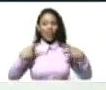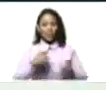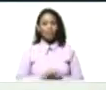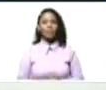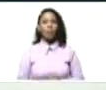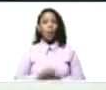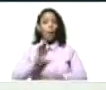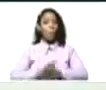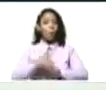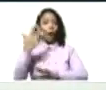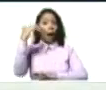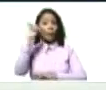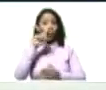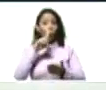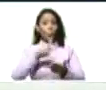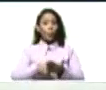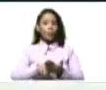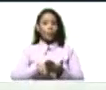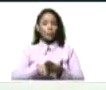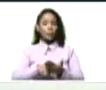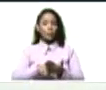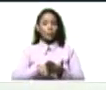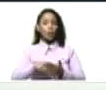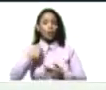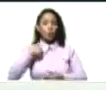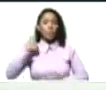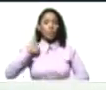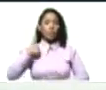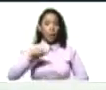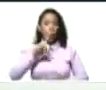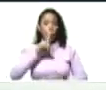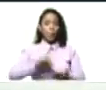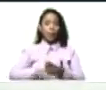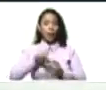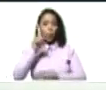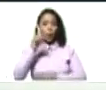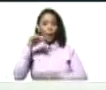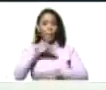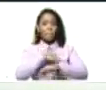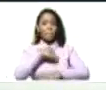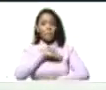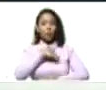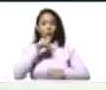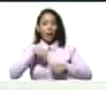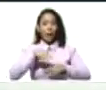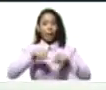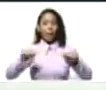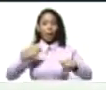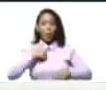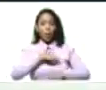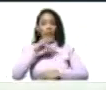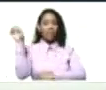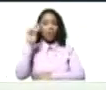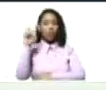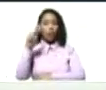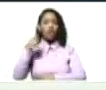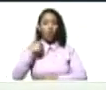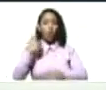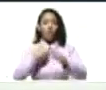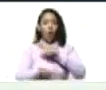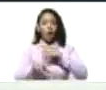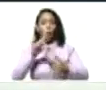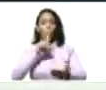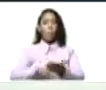Porque tenemos que cumplir. Tengo que cumplir una misión aquí en esta tierra. Aquí en nuestra Venezuela. Y la voy a